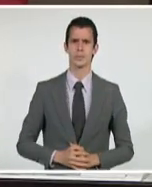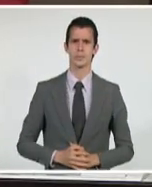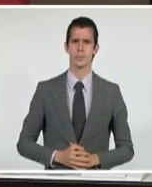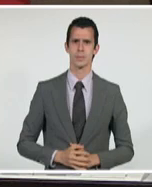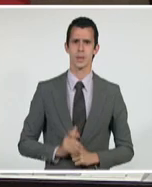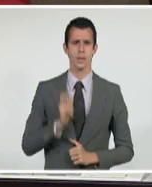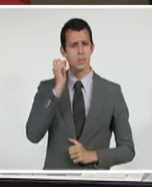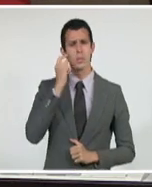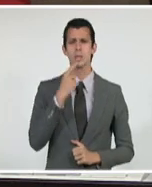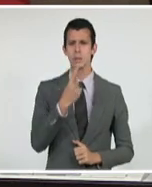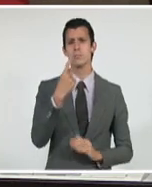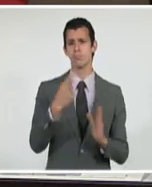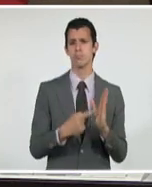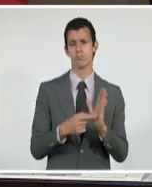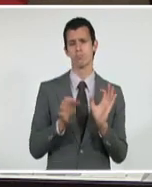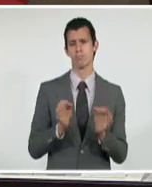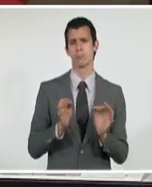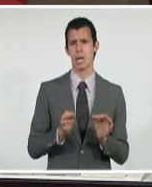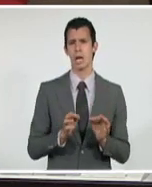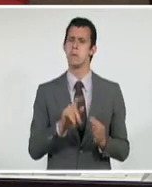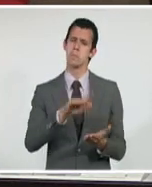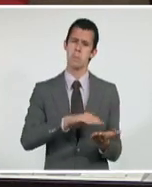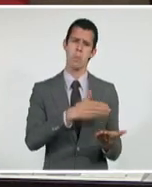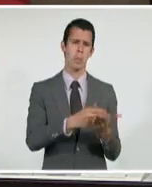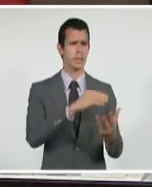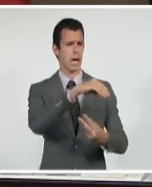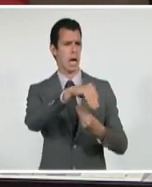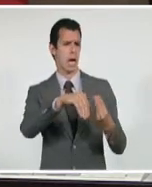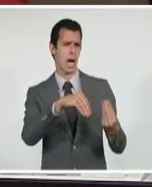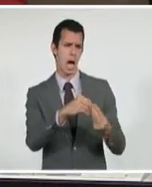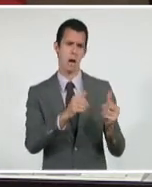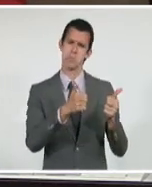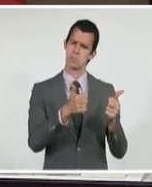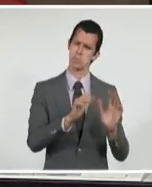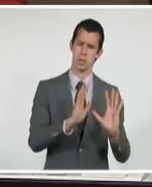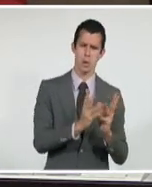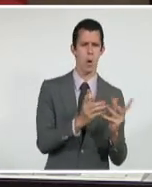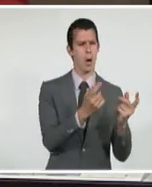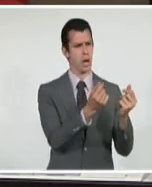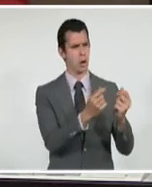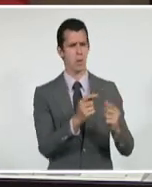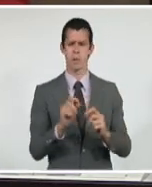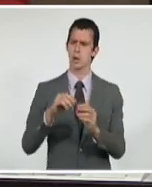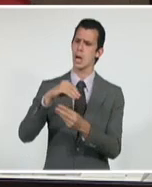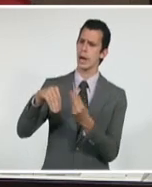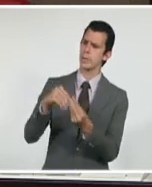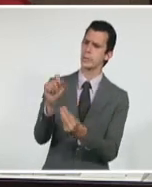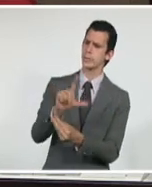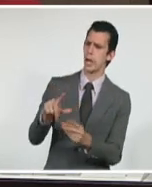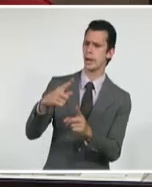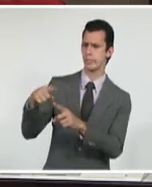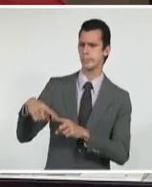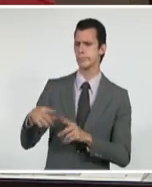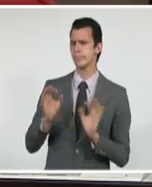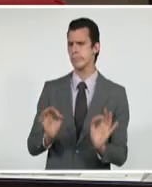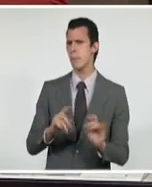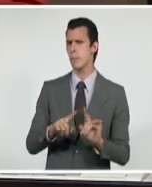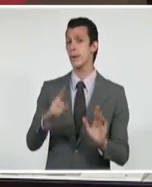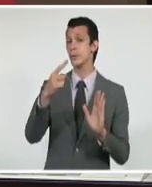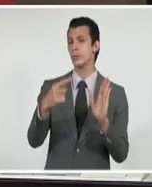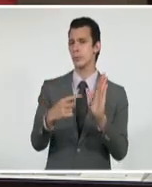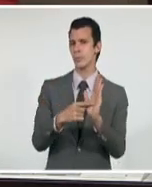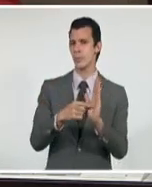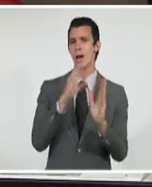urgencia en la atención por cada uno de nosotros y de impaciencia a la hora de accionar. Se refleja